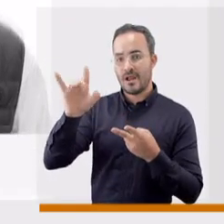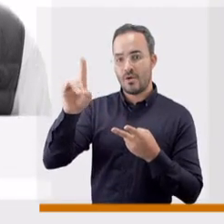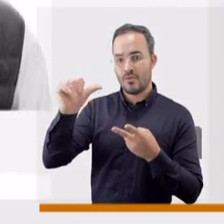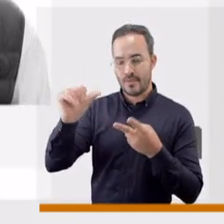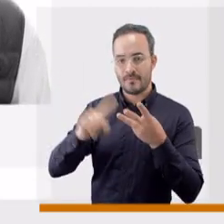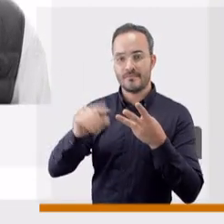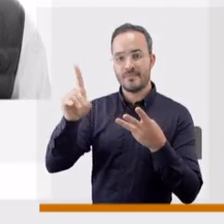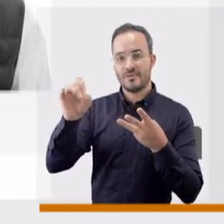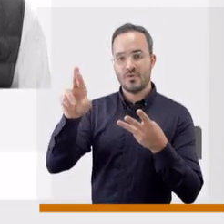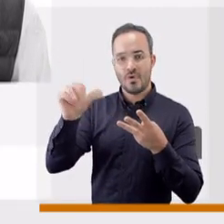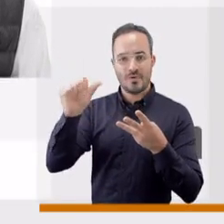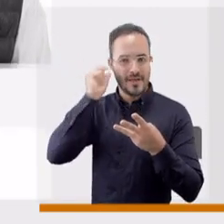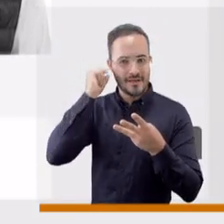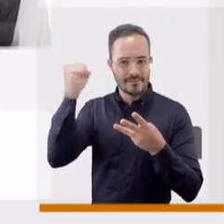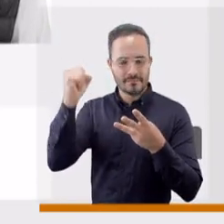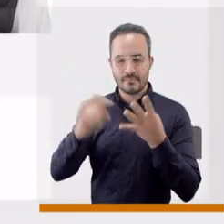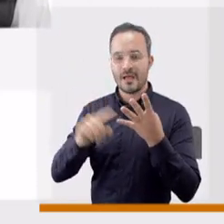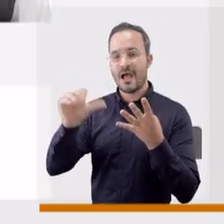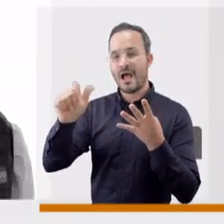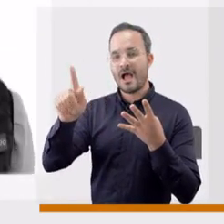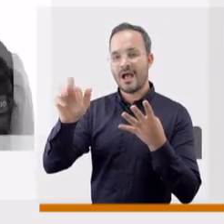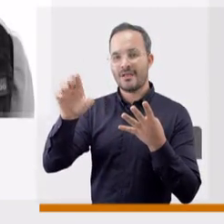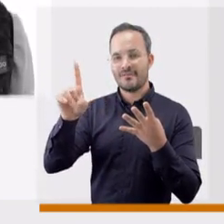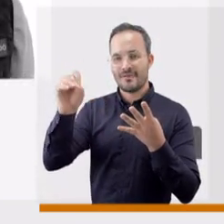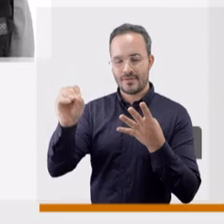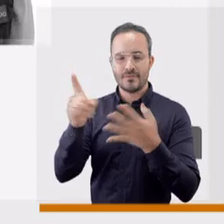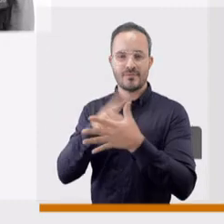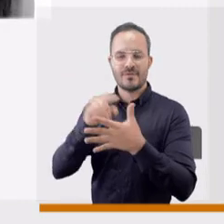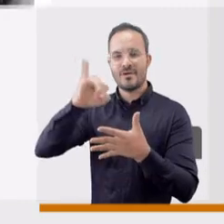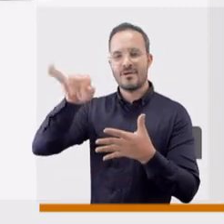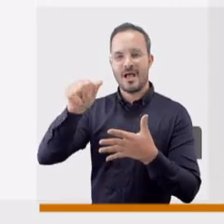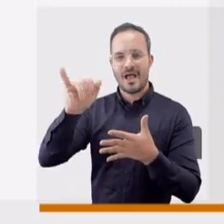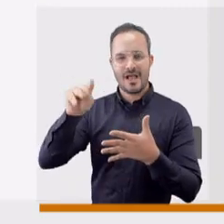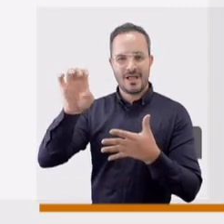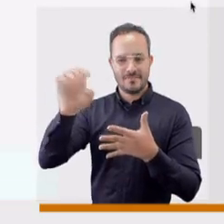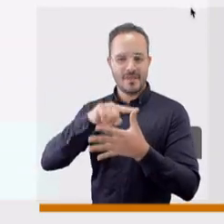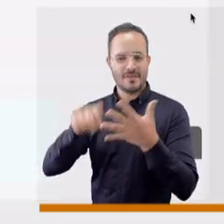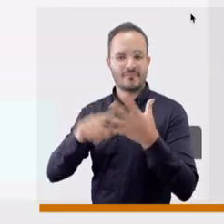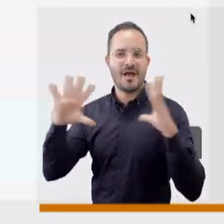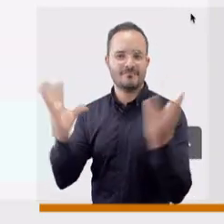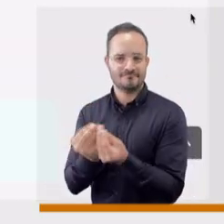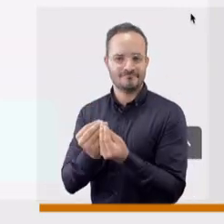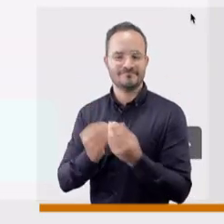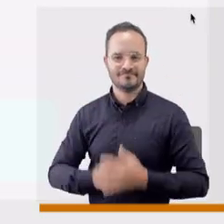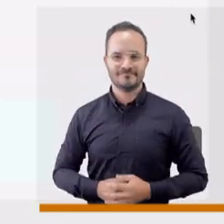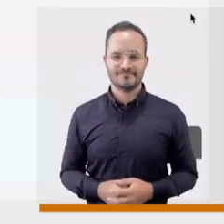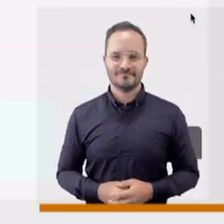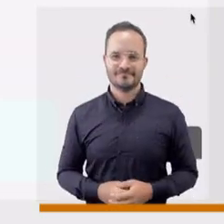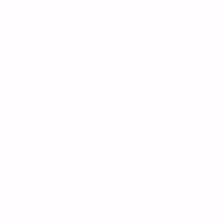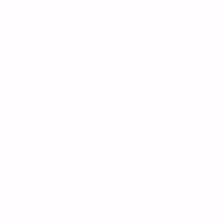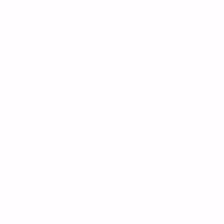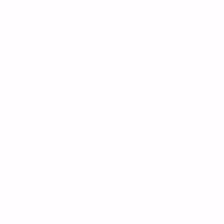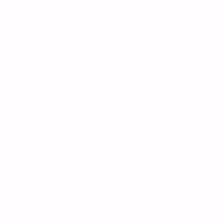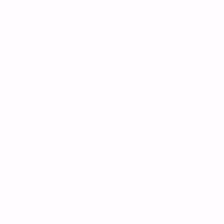Fabio Rivera, Claudia Ramírez, Dora Saldarriaga, Alfredo Ramos y Jaime Cuartes.